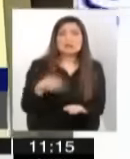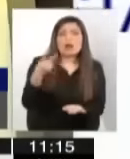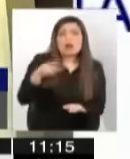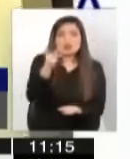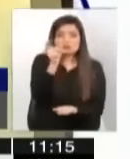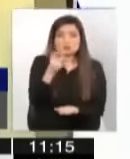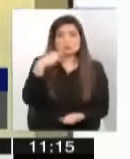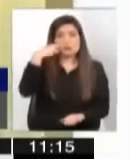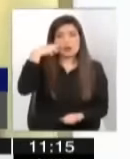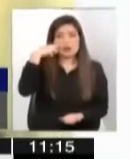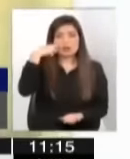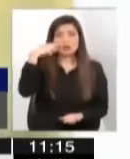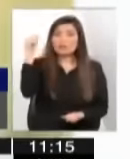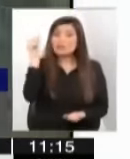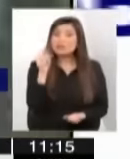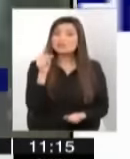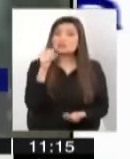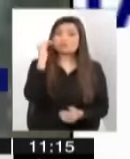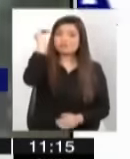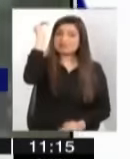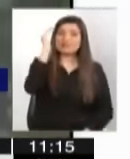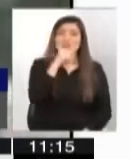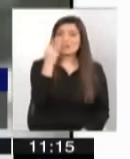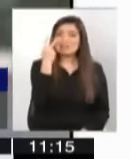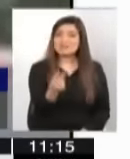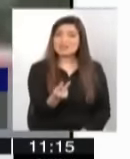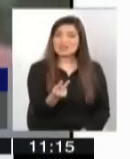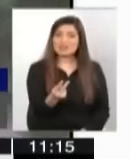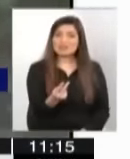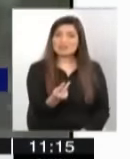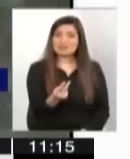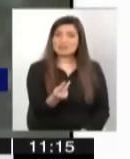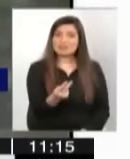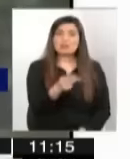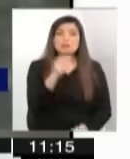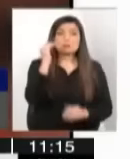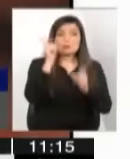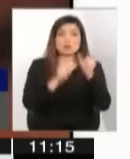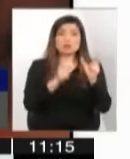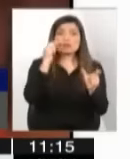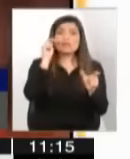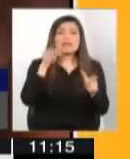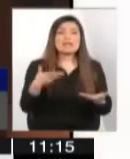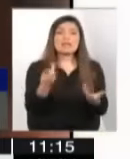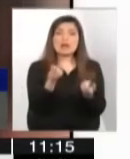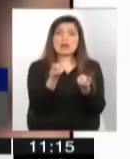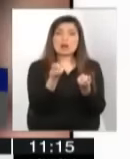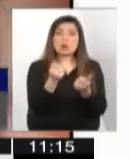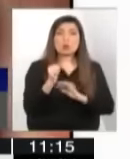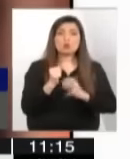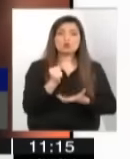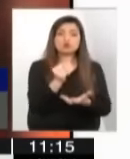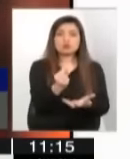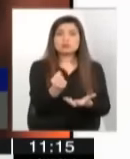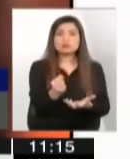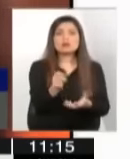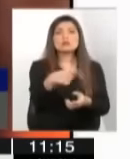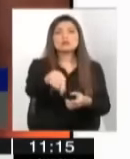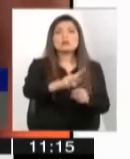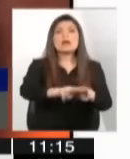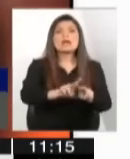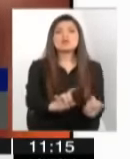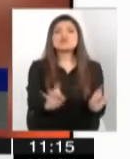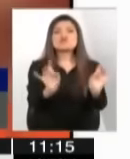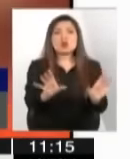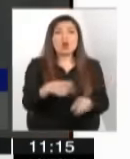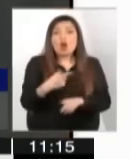humano, eso no lo ve la autoridad. La autoridad lo ve en recursos y arréglenselas como puedan. Lo demás no cuenta.